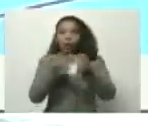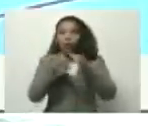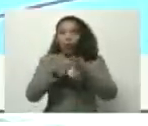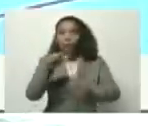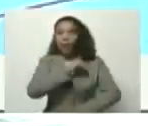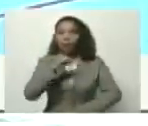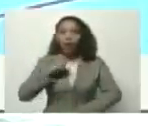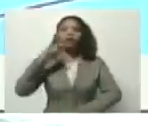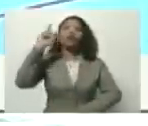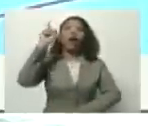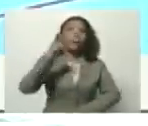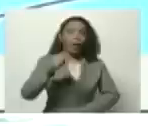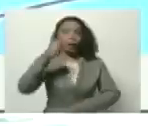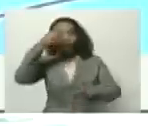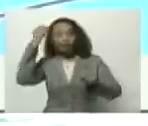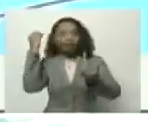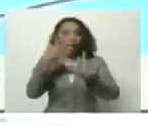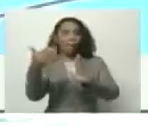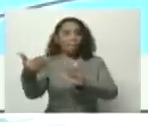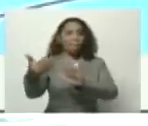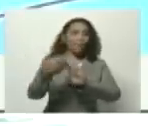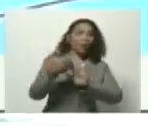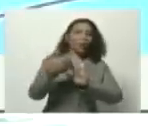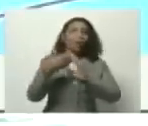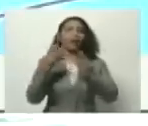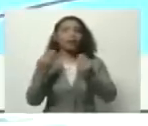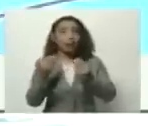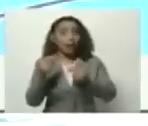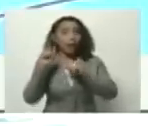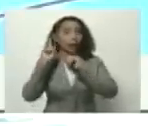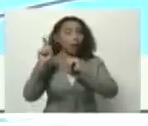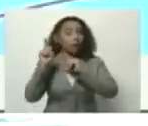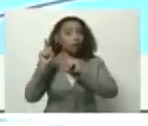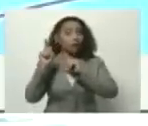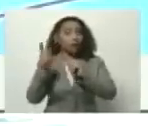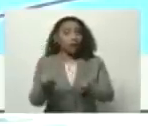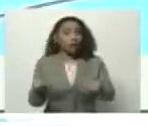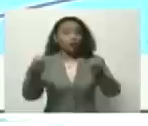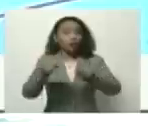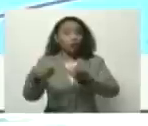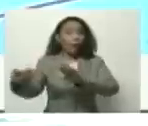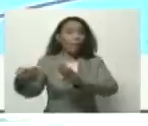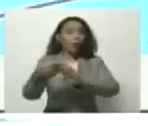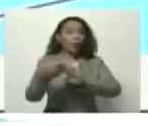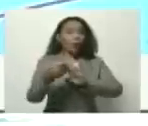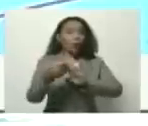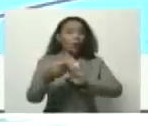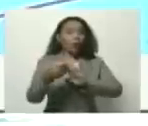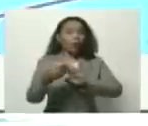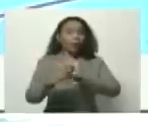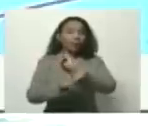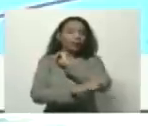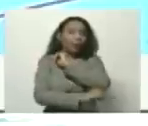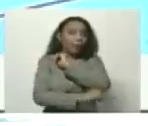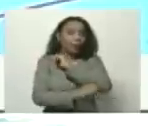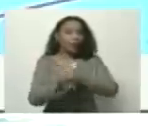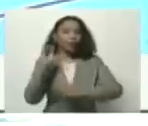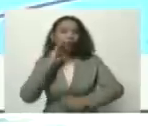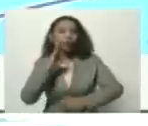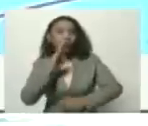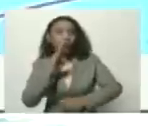también ha sido impactado y afectado por estas sanciones ilícitas y legítimas.